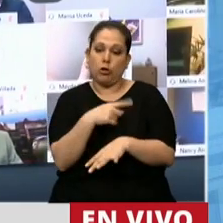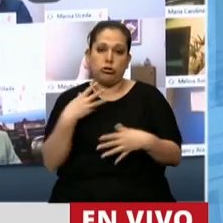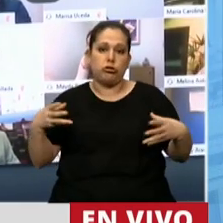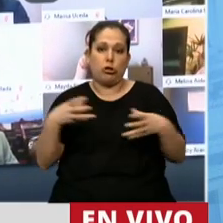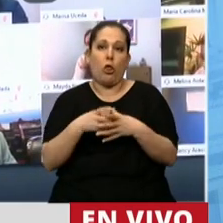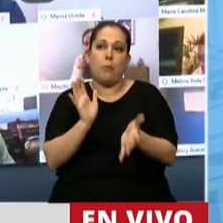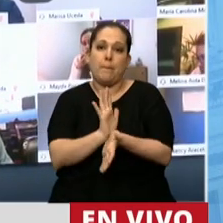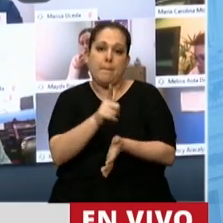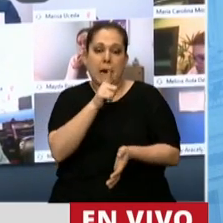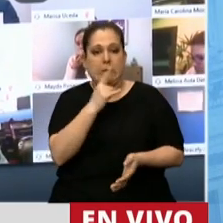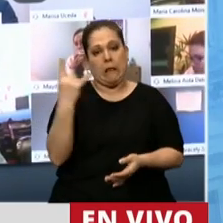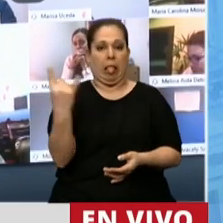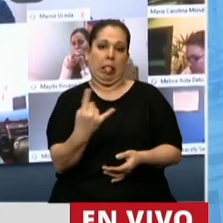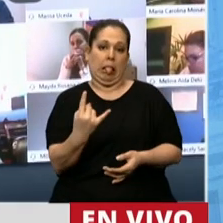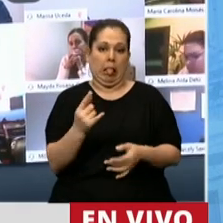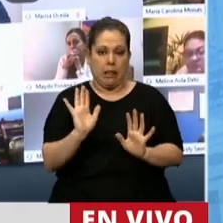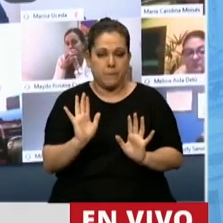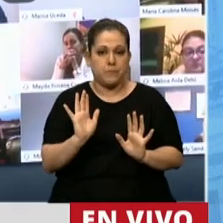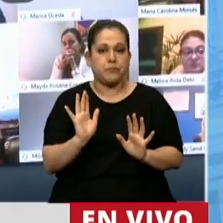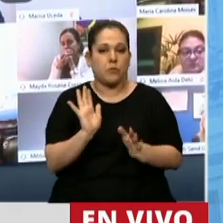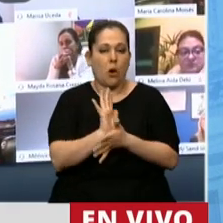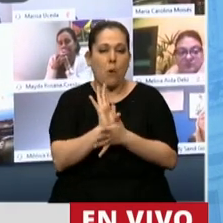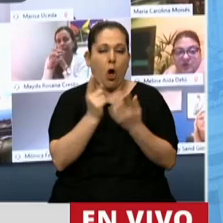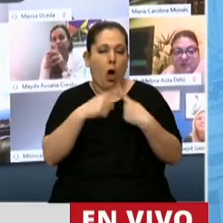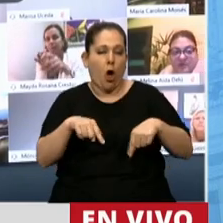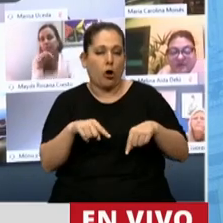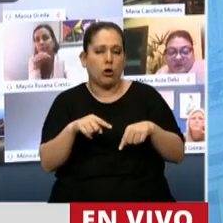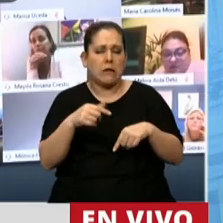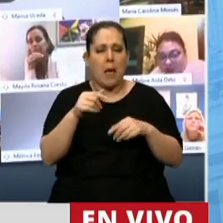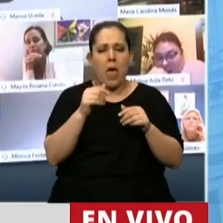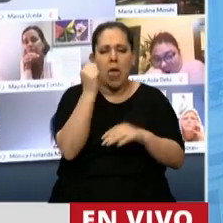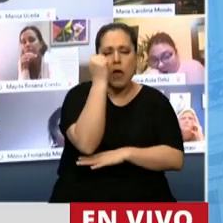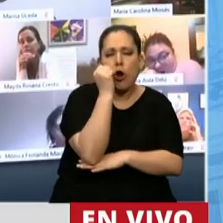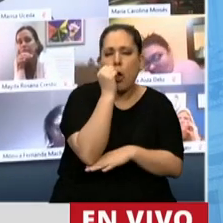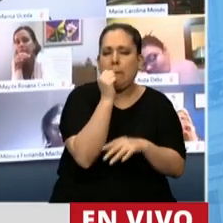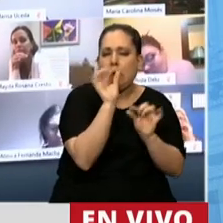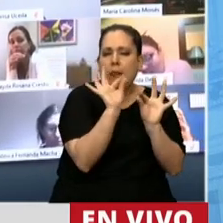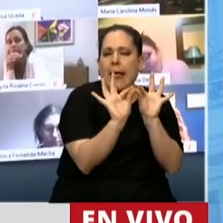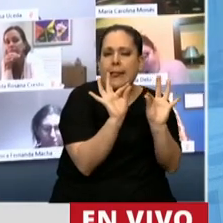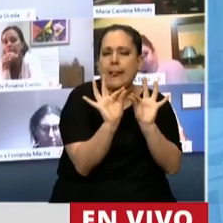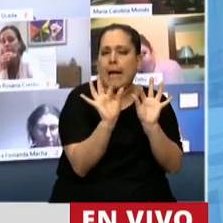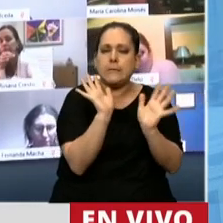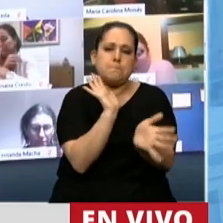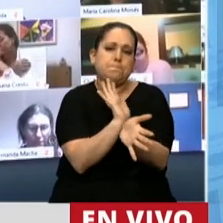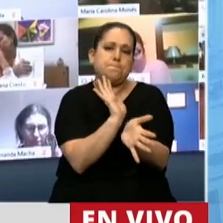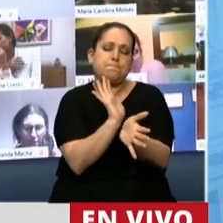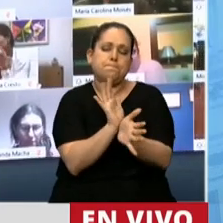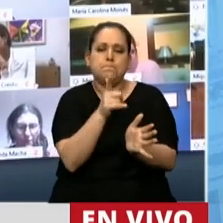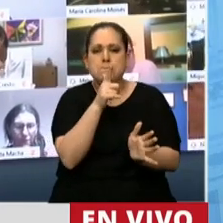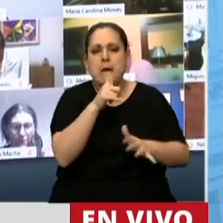gran ficción, ajustando sintonía fina en cuestiones microeconómicas, como si allá afuera de este supuesto